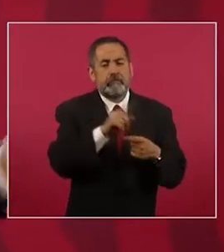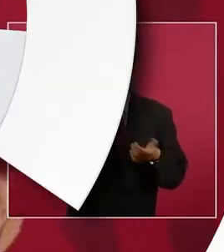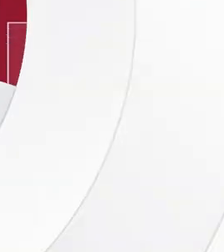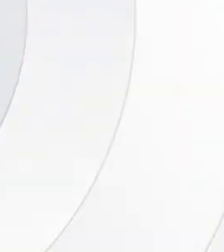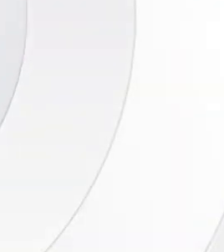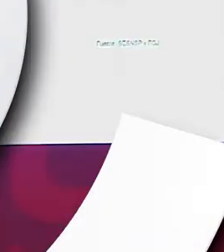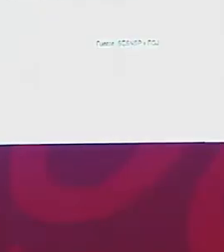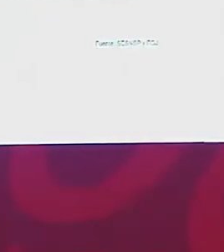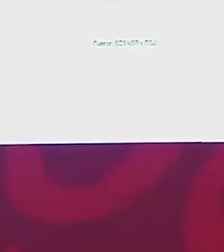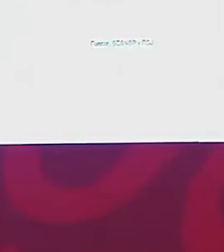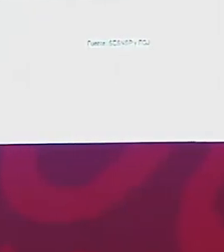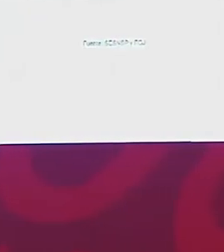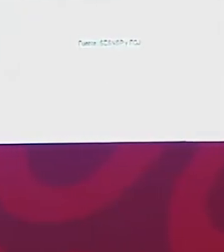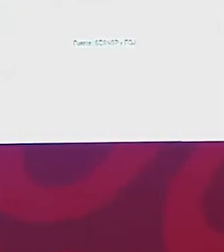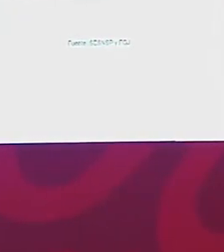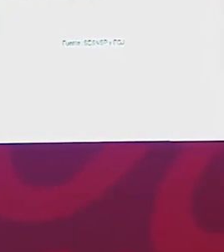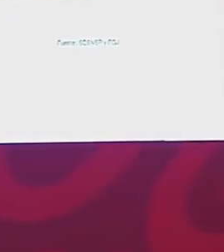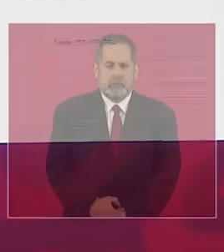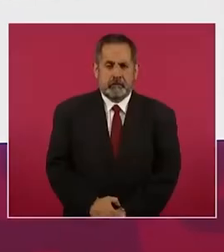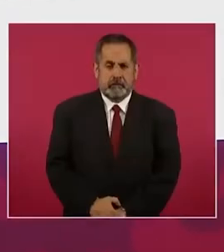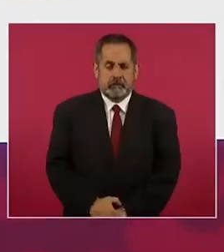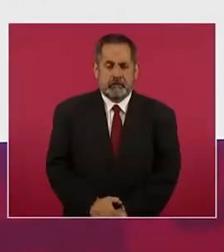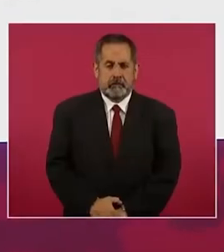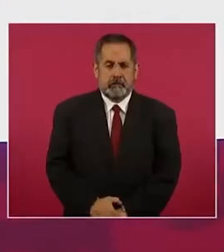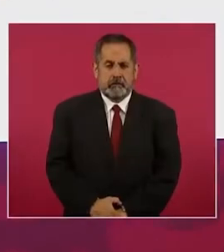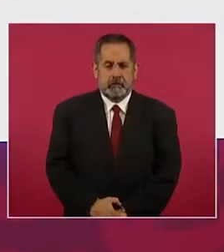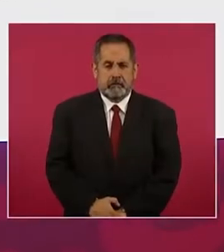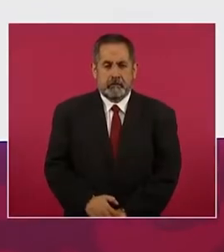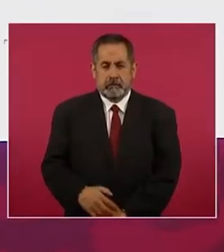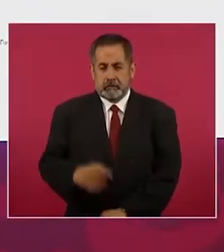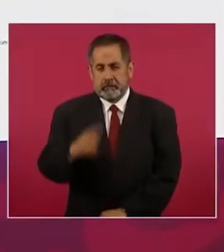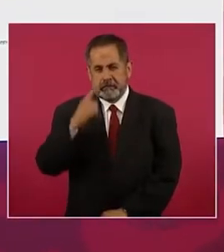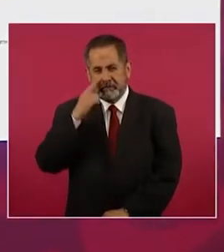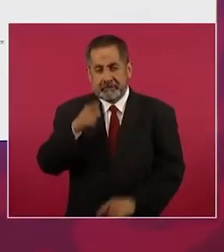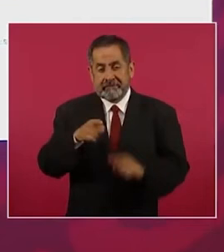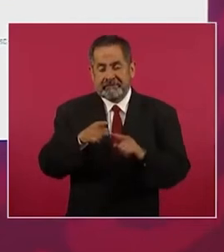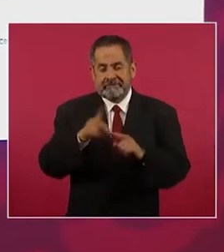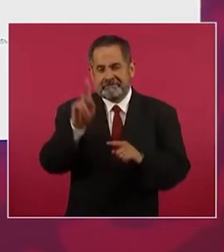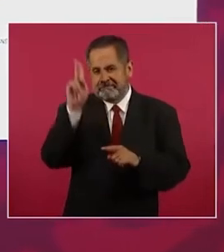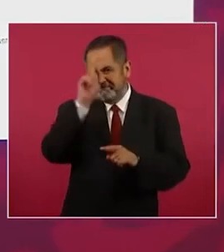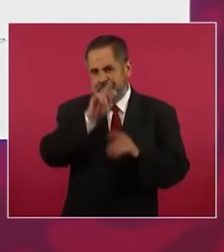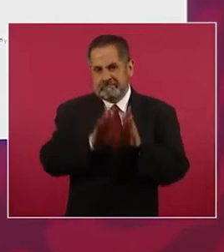eso donde se desquició fue por aquí